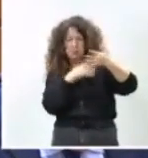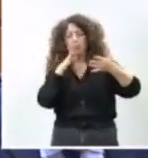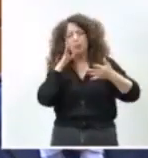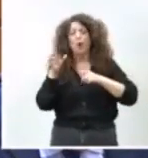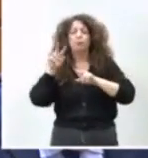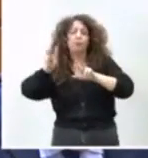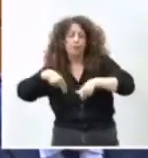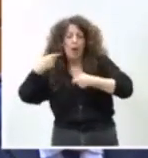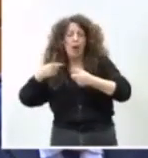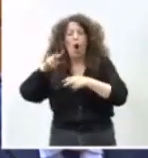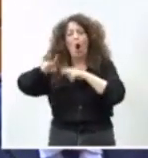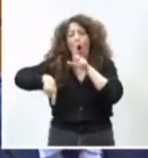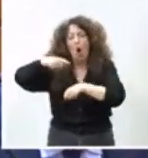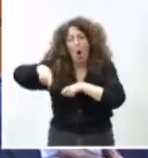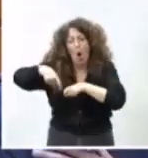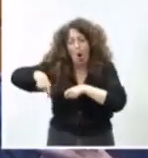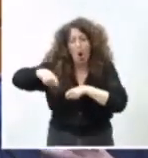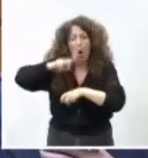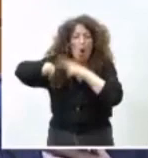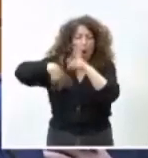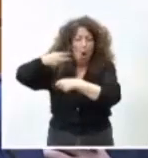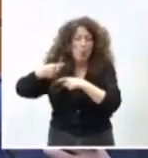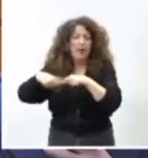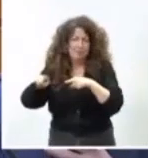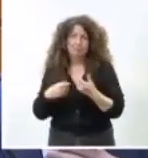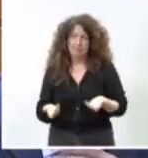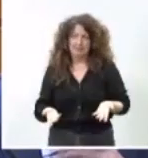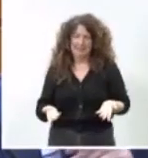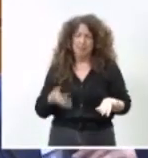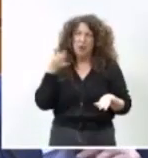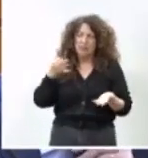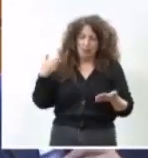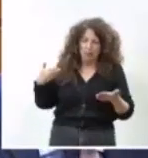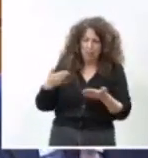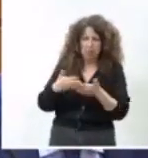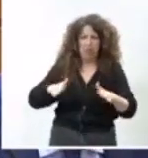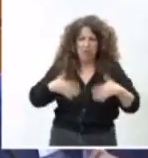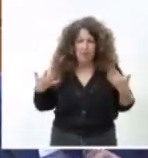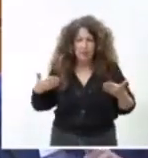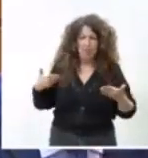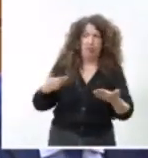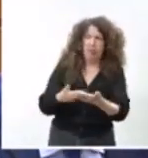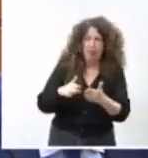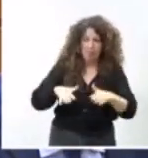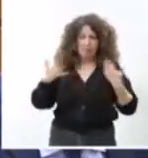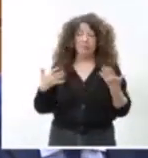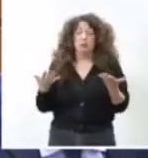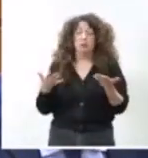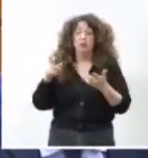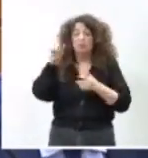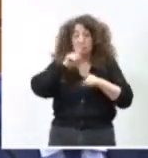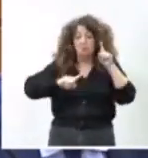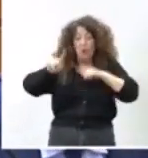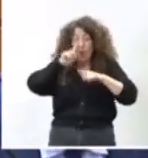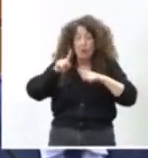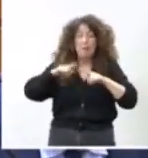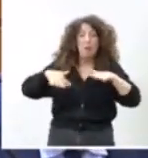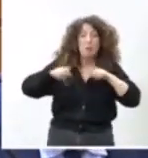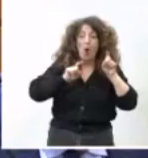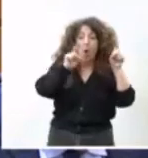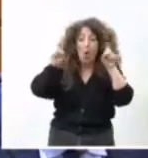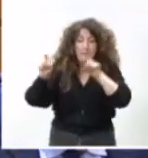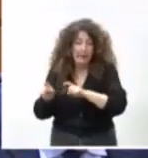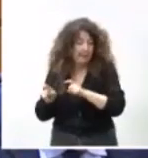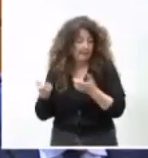Muchas veces previsibles, pero siempre improvisando a última hora alternativas que no solucionan el problema de movilidad que se genera a las